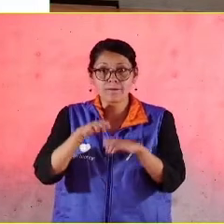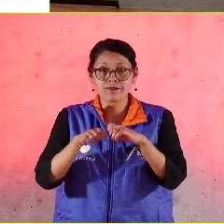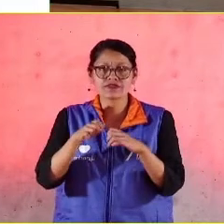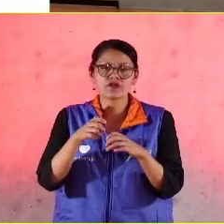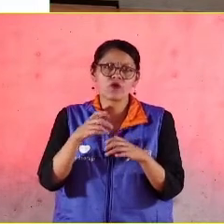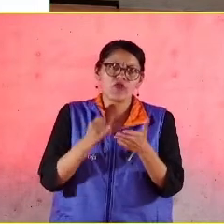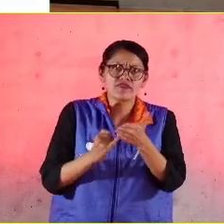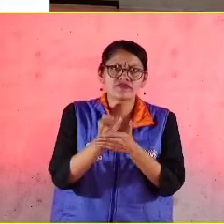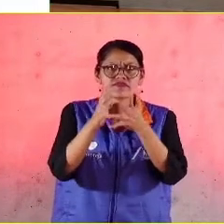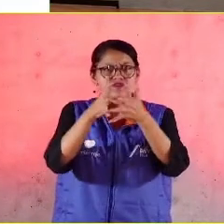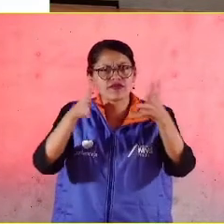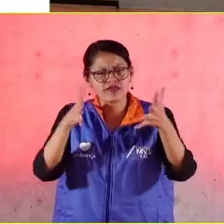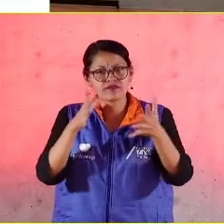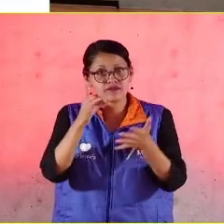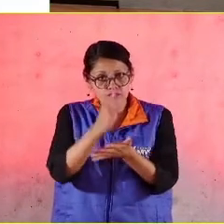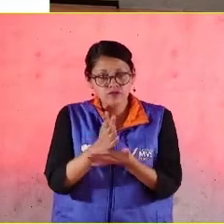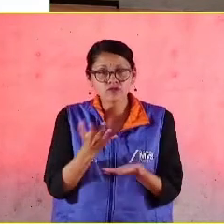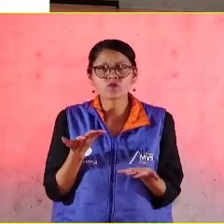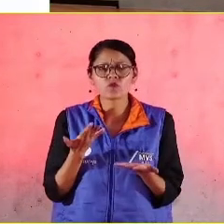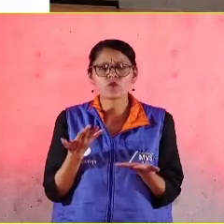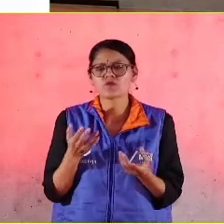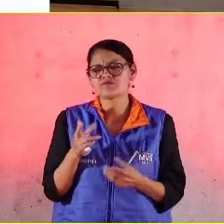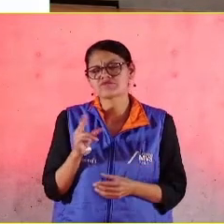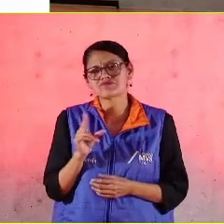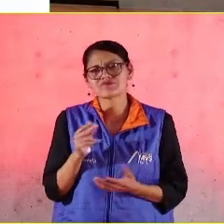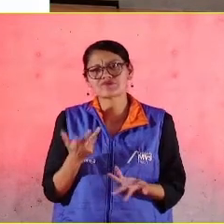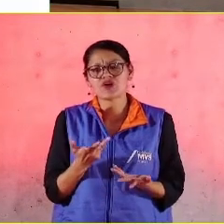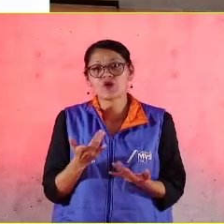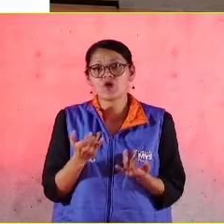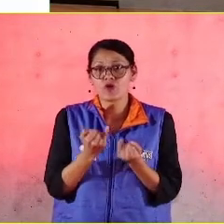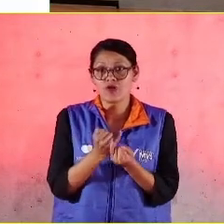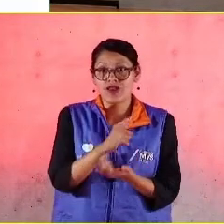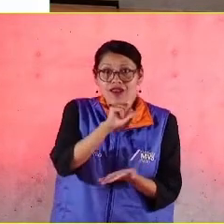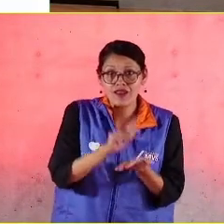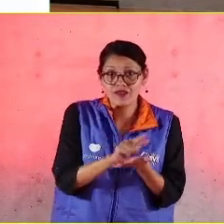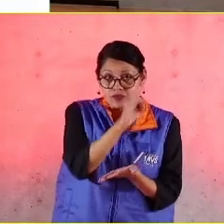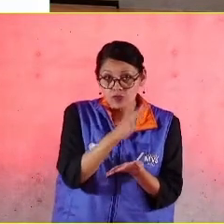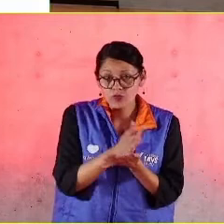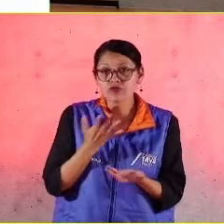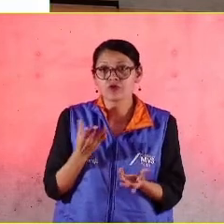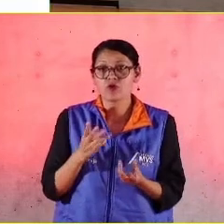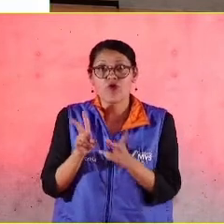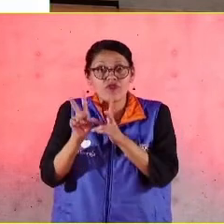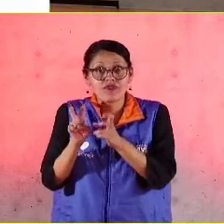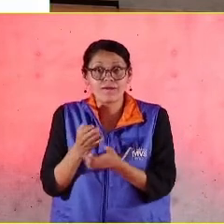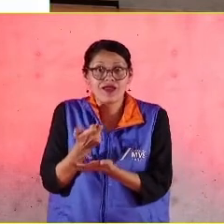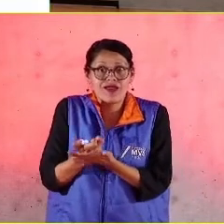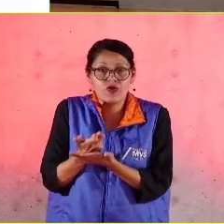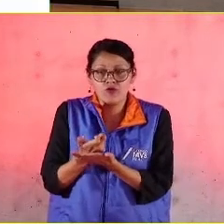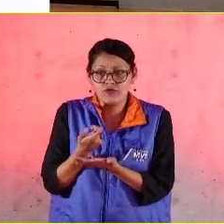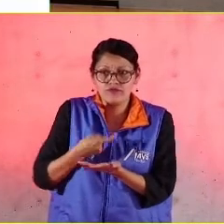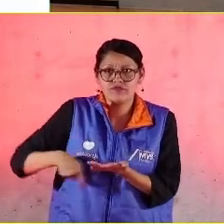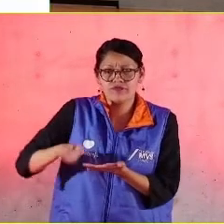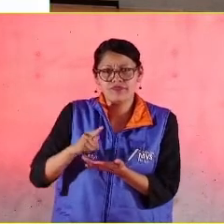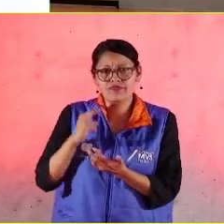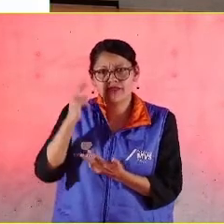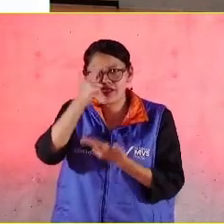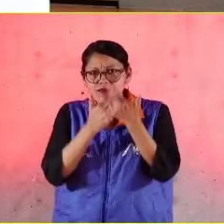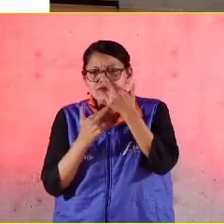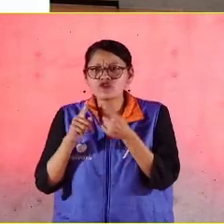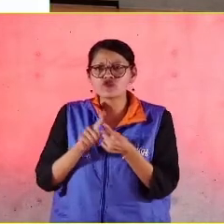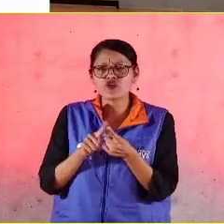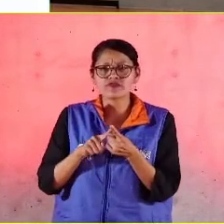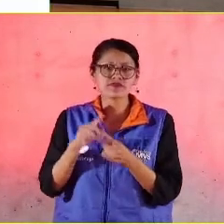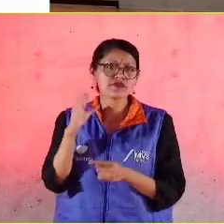decisiones, no son solo la legislación o el paquete económico que se está hoy revisando en el